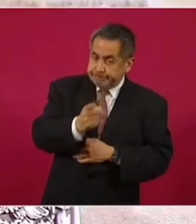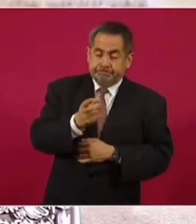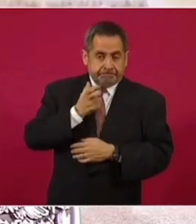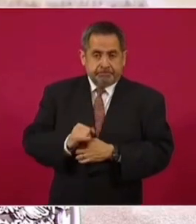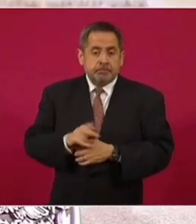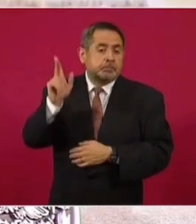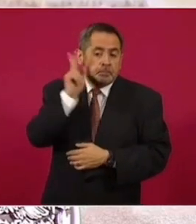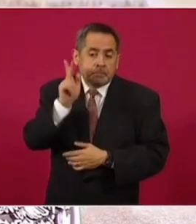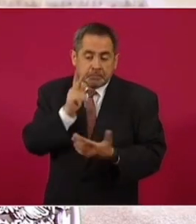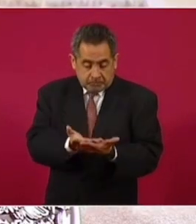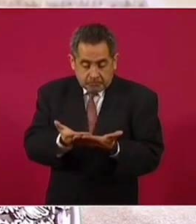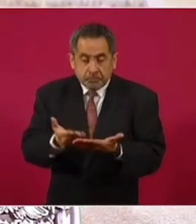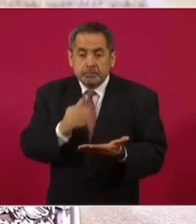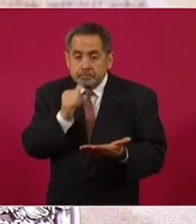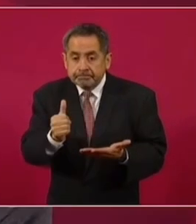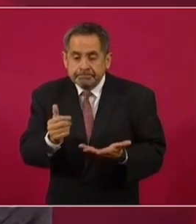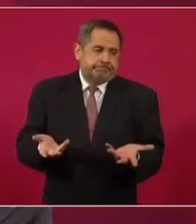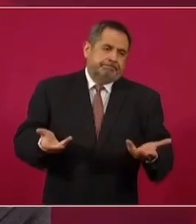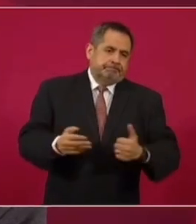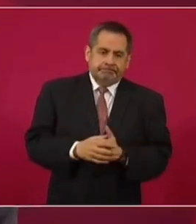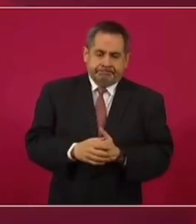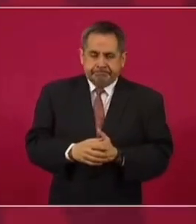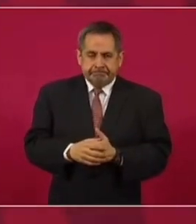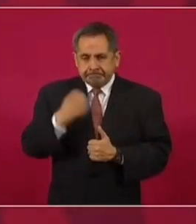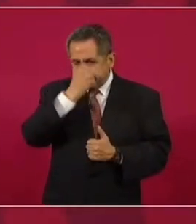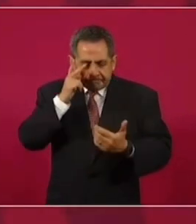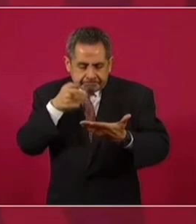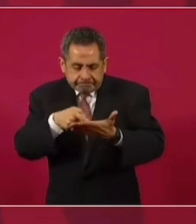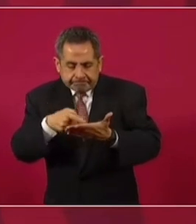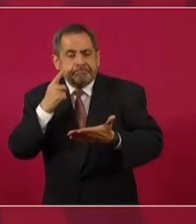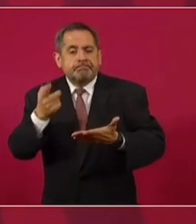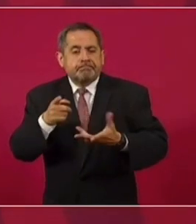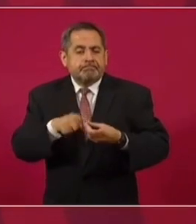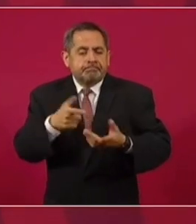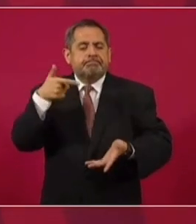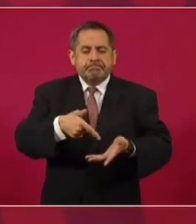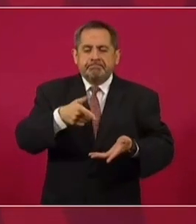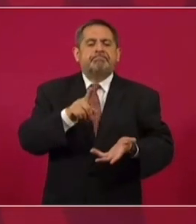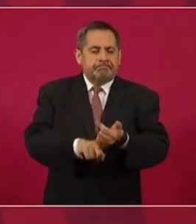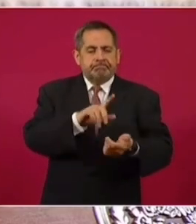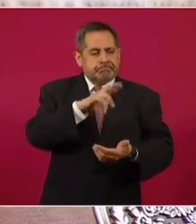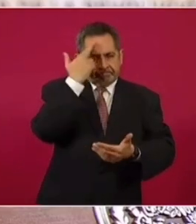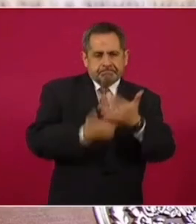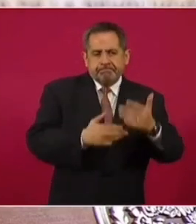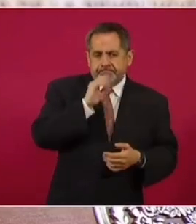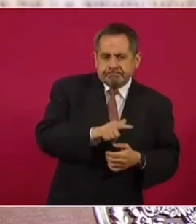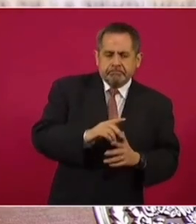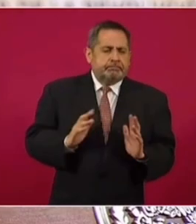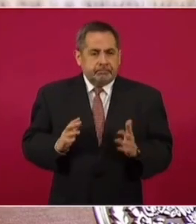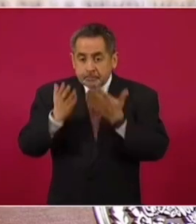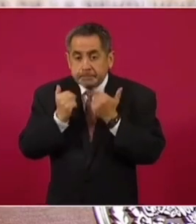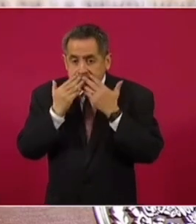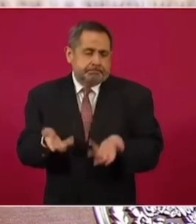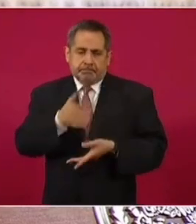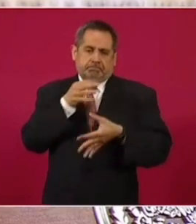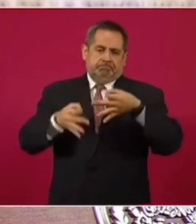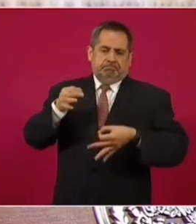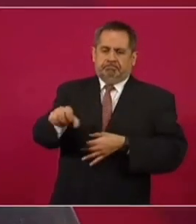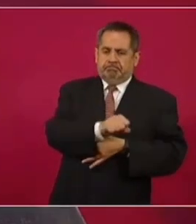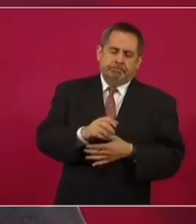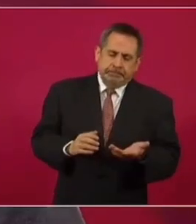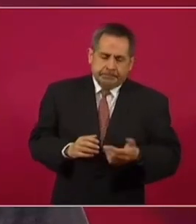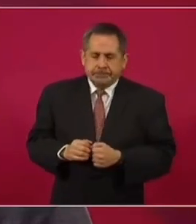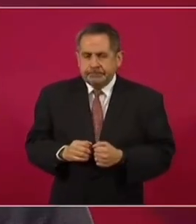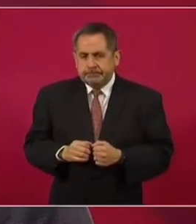que si no hay pruebas, si no se demuestra que se cometió un delito, pues no se puede juzgar a nadie,